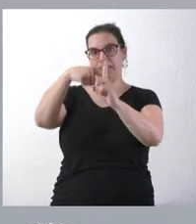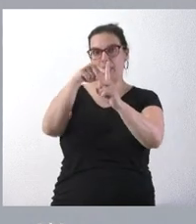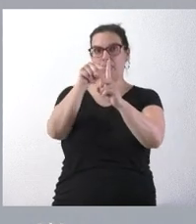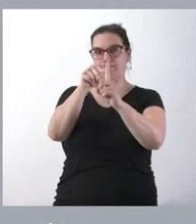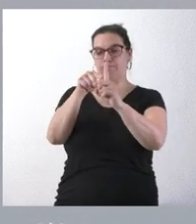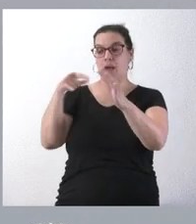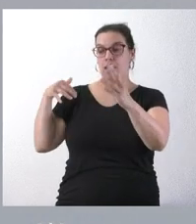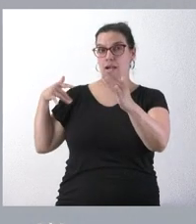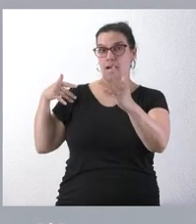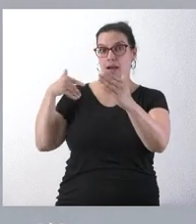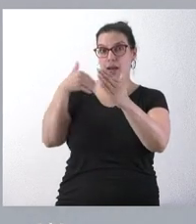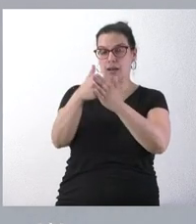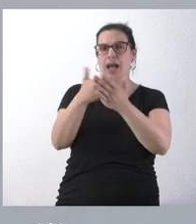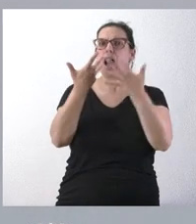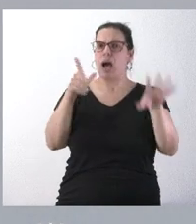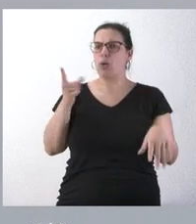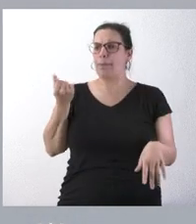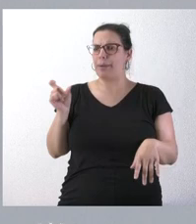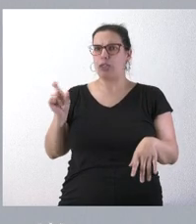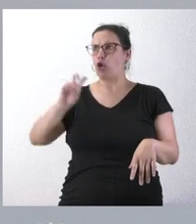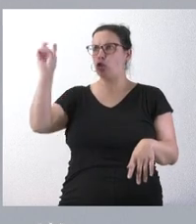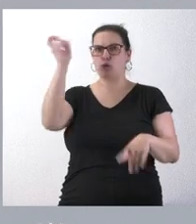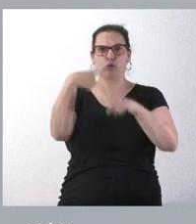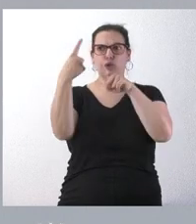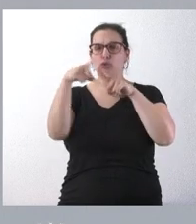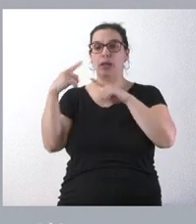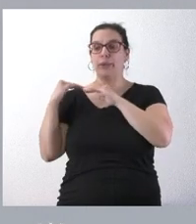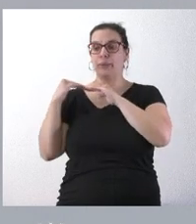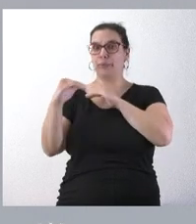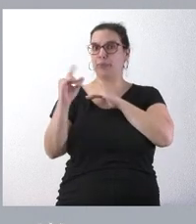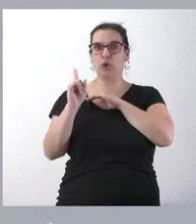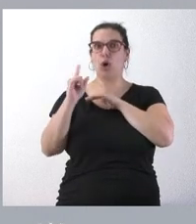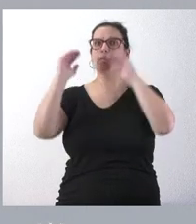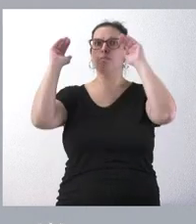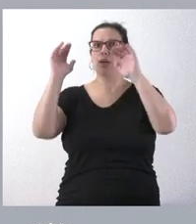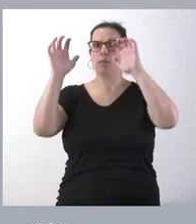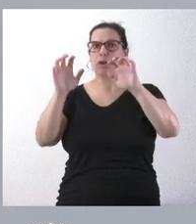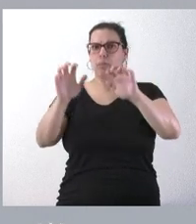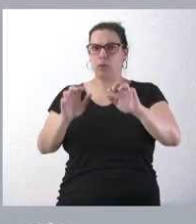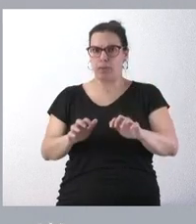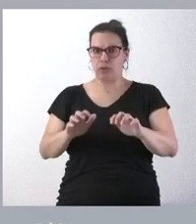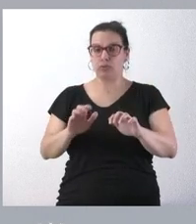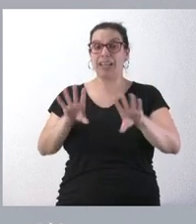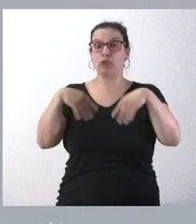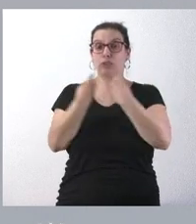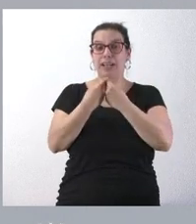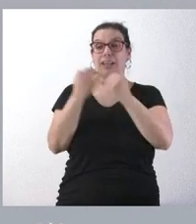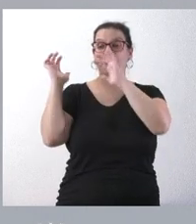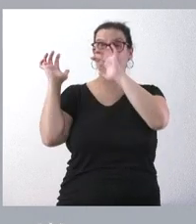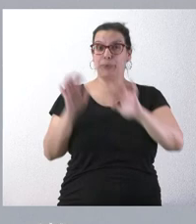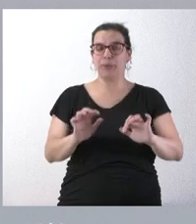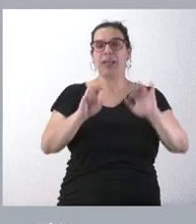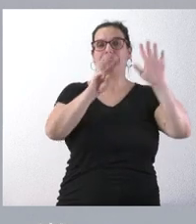este tiempo y, a pesar de la inflación, no solamente es que no hemos congelado el valor de las tasas, sino que las hemos reducido y la reducción es del 37%,